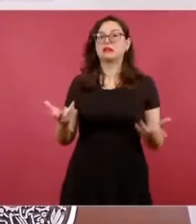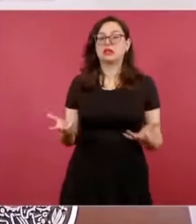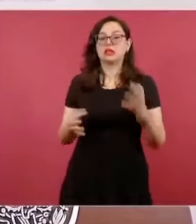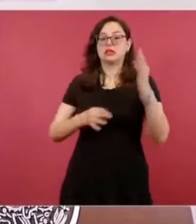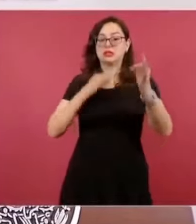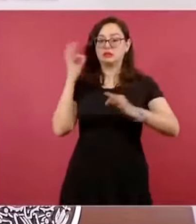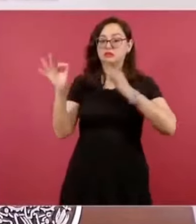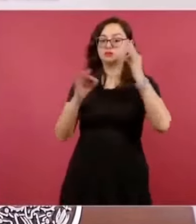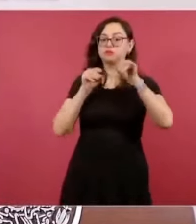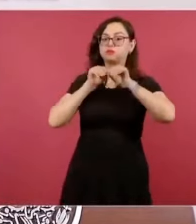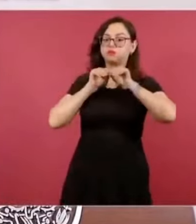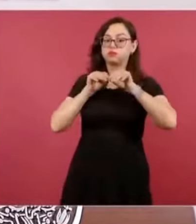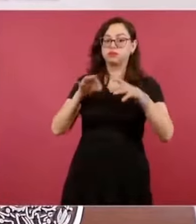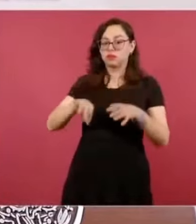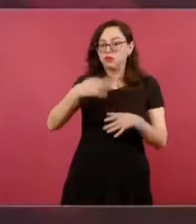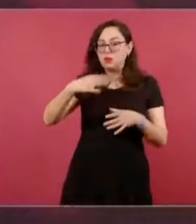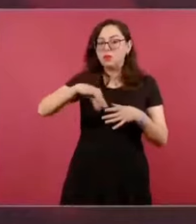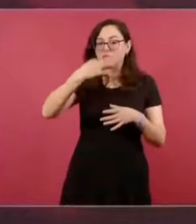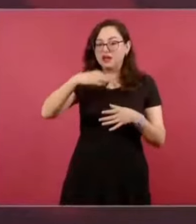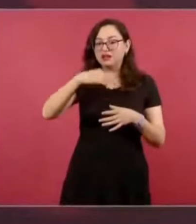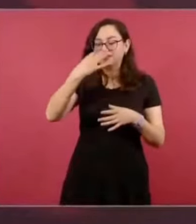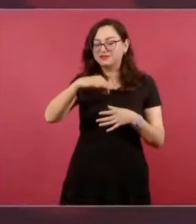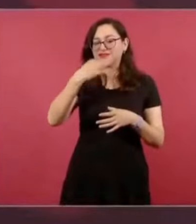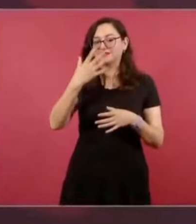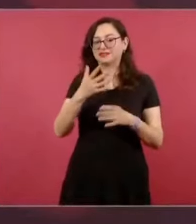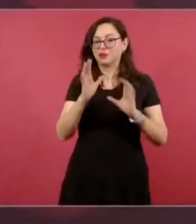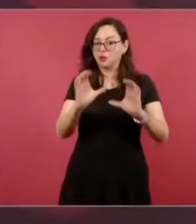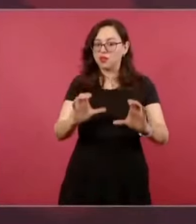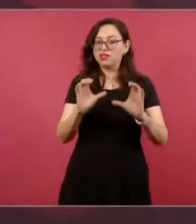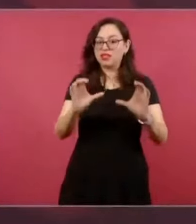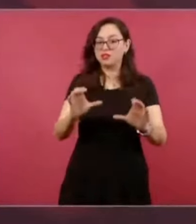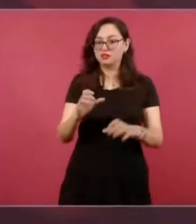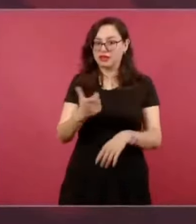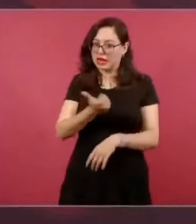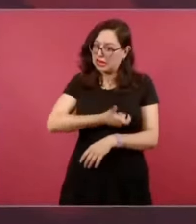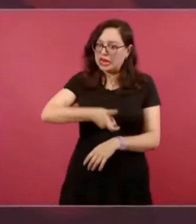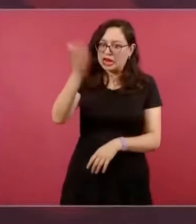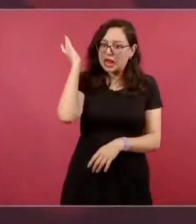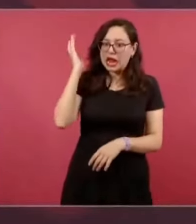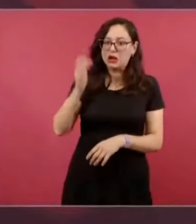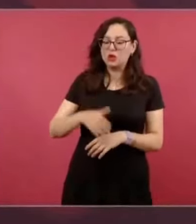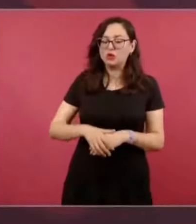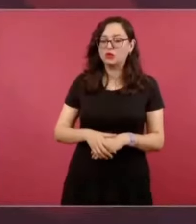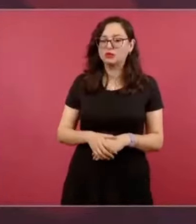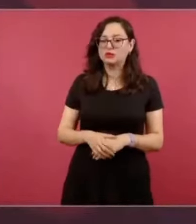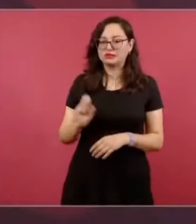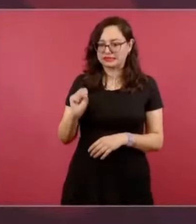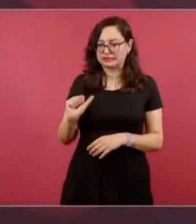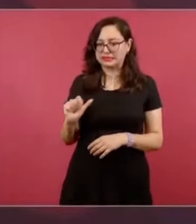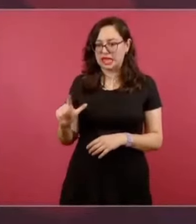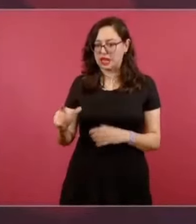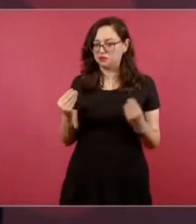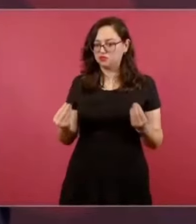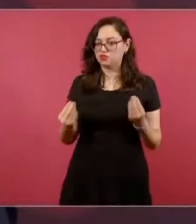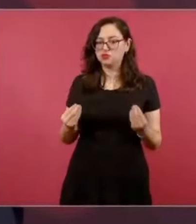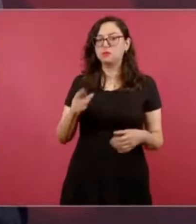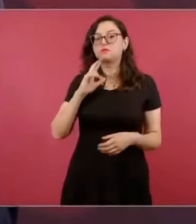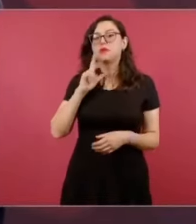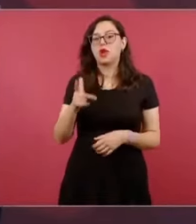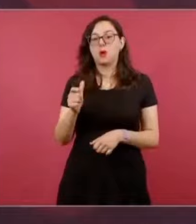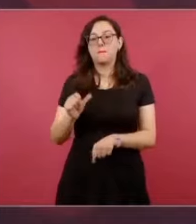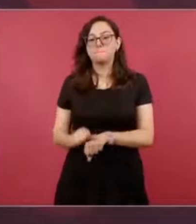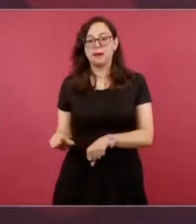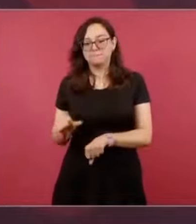aunque tiene bastante sal, pero es muy cara. O sea, es mejor comprar la papa,